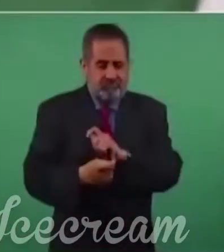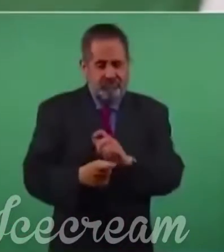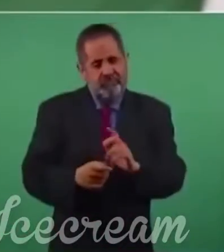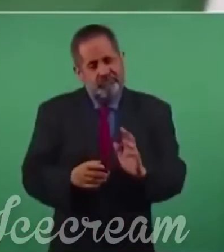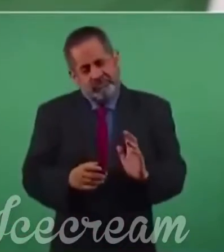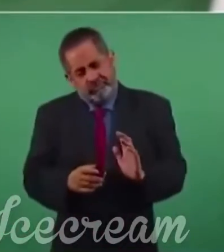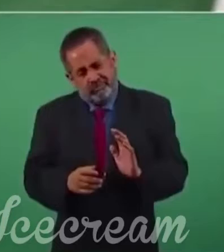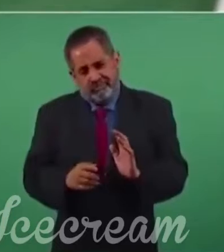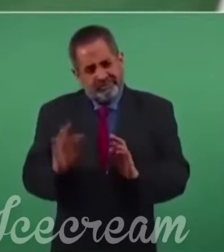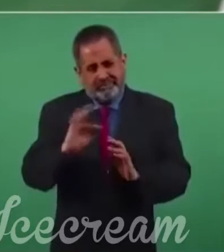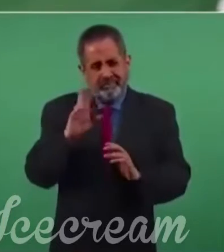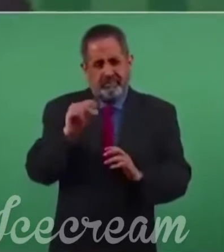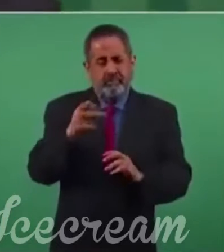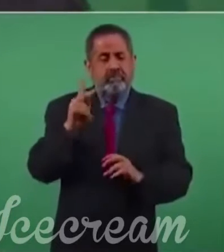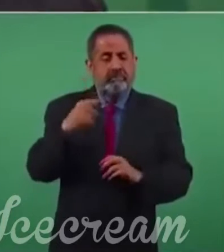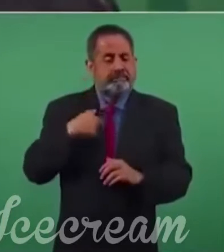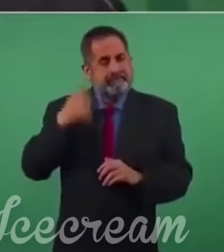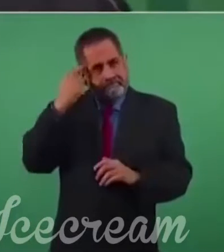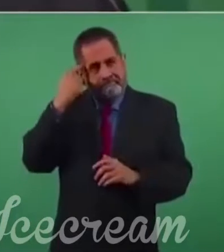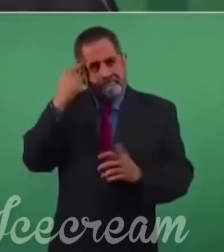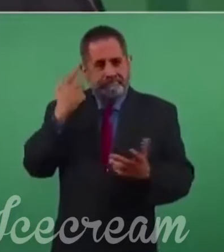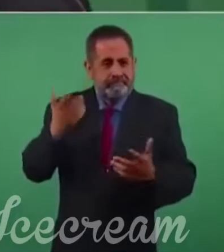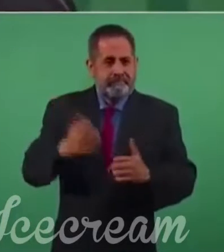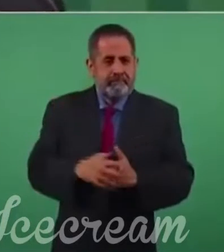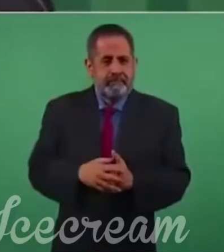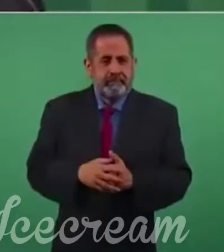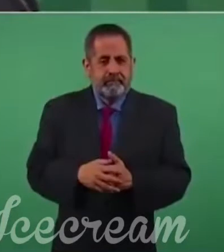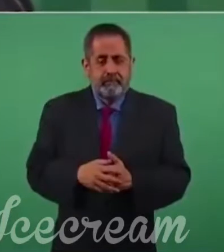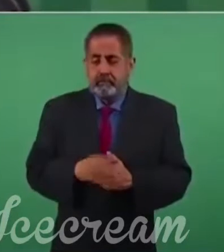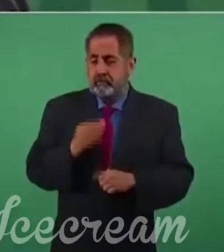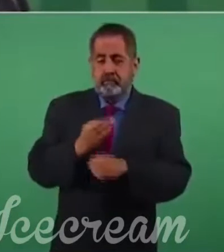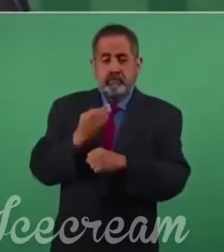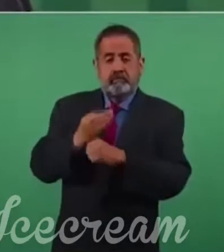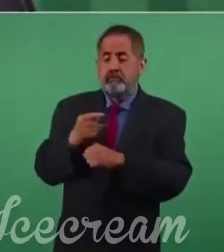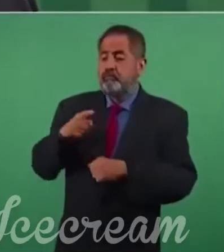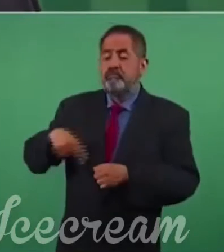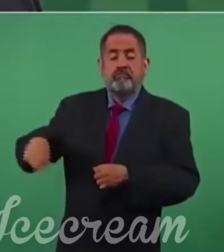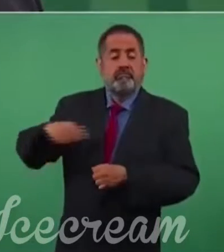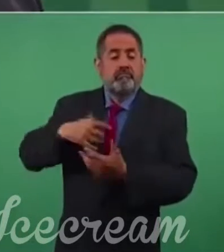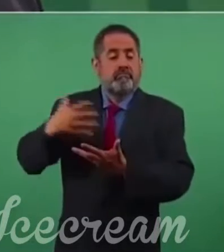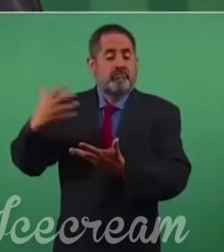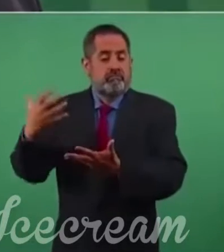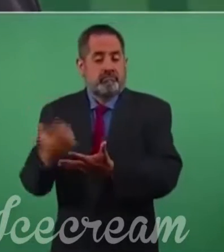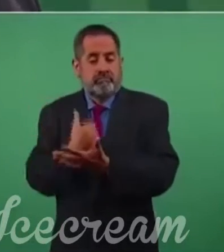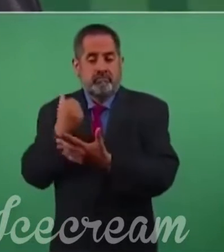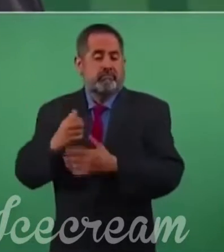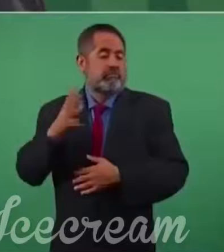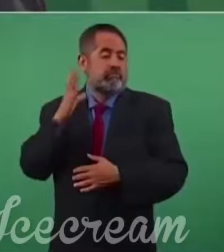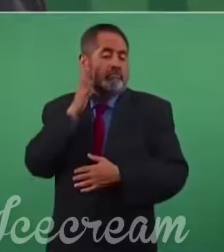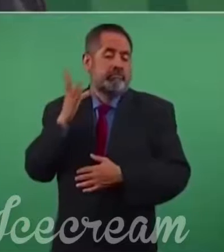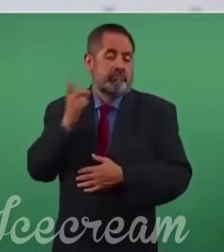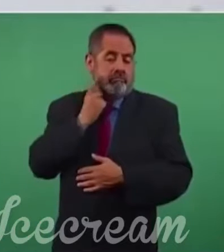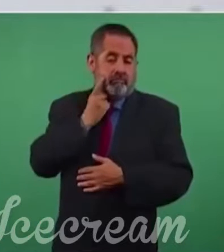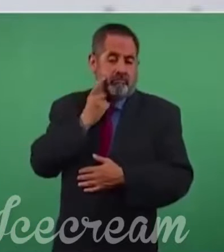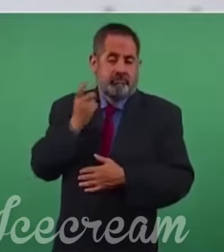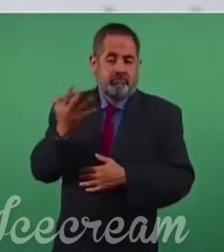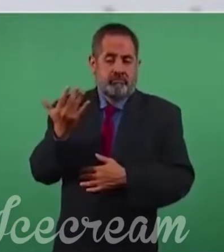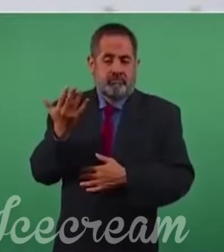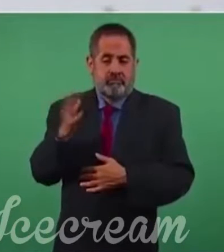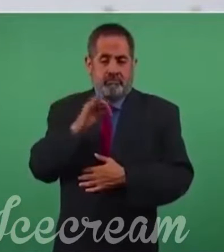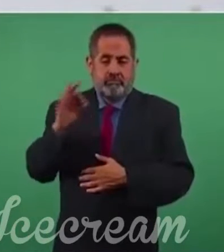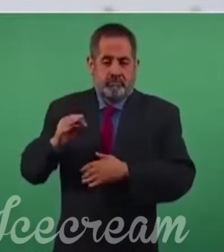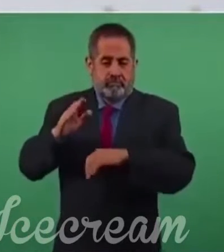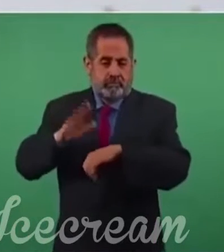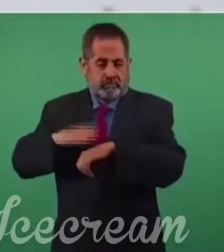Ahora que se obtuvo la mayoría simple, la Cámara, dicen nuestros